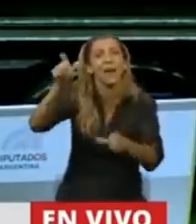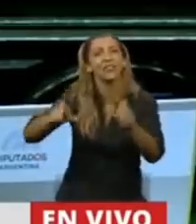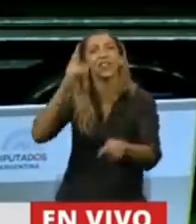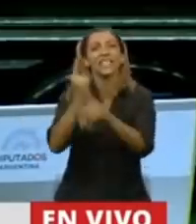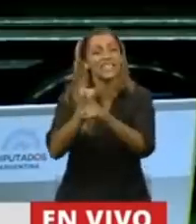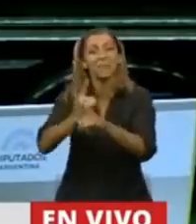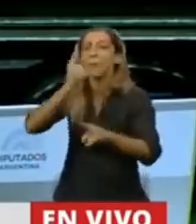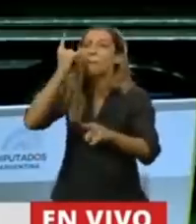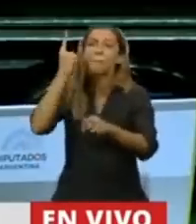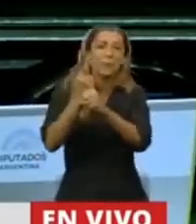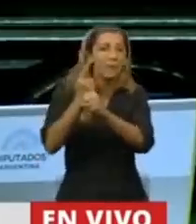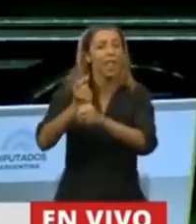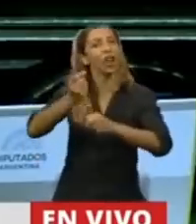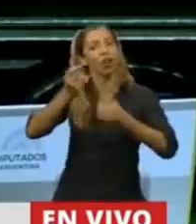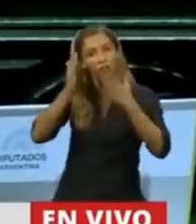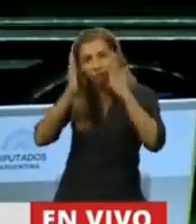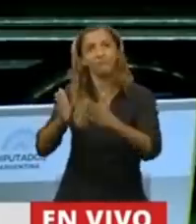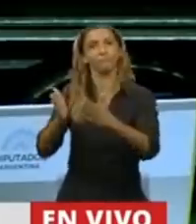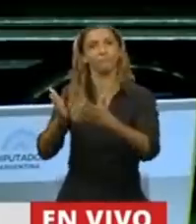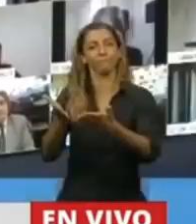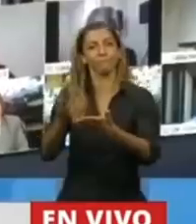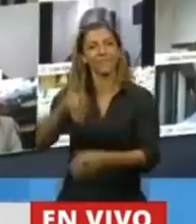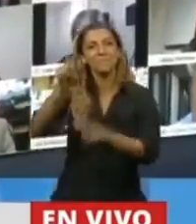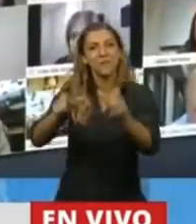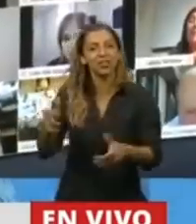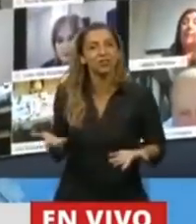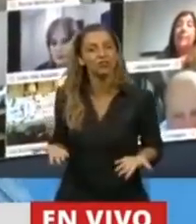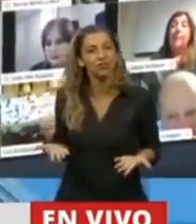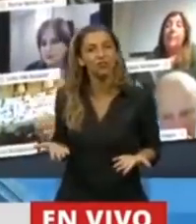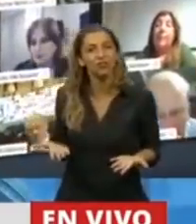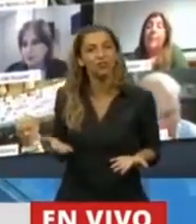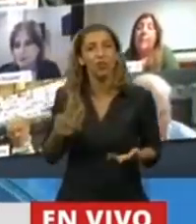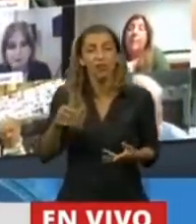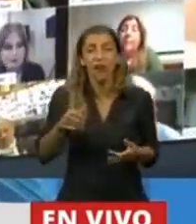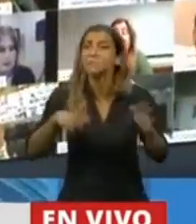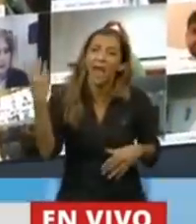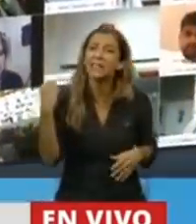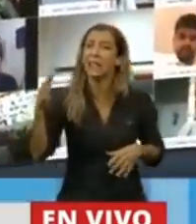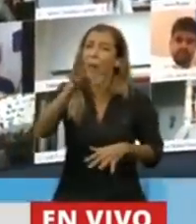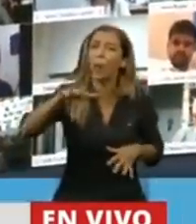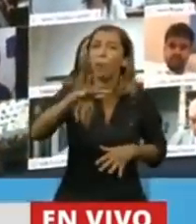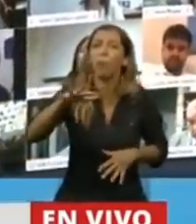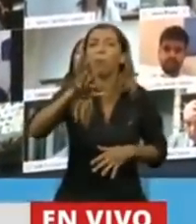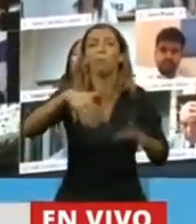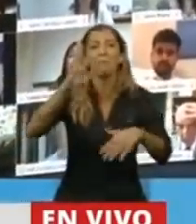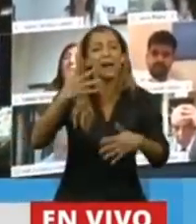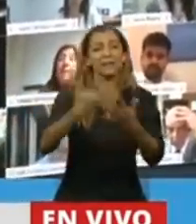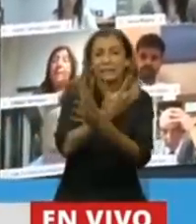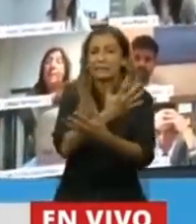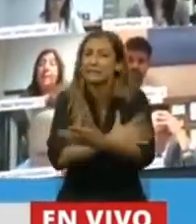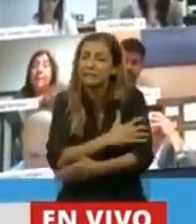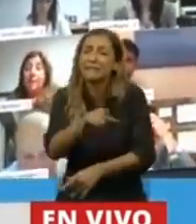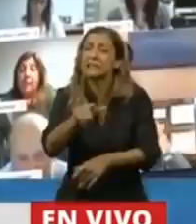carne y hueso, a esa gente de carne y hueso, que en los barrios más populares y más marginales la está pasando realmente mal.